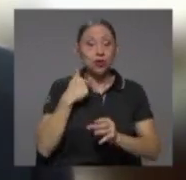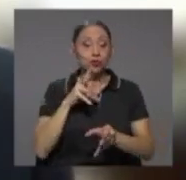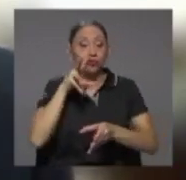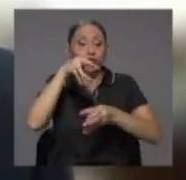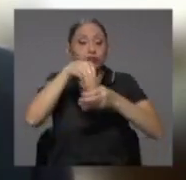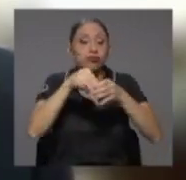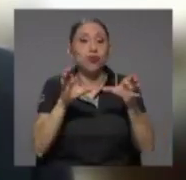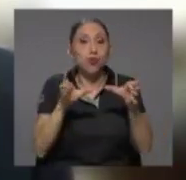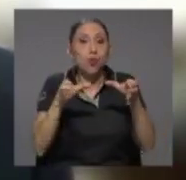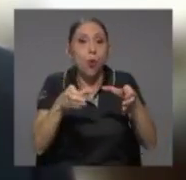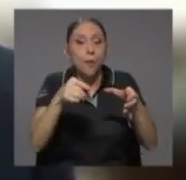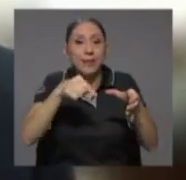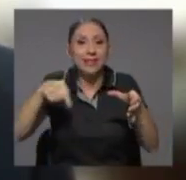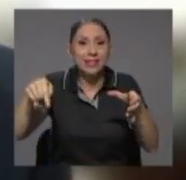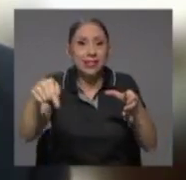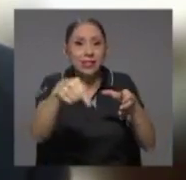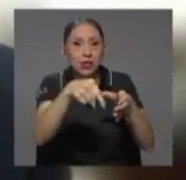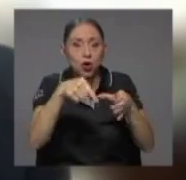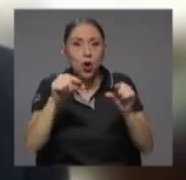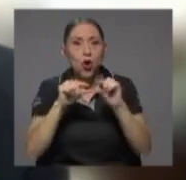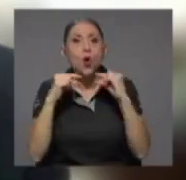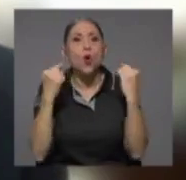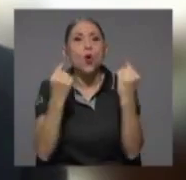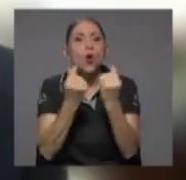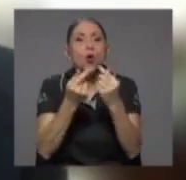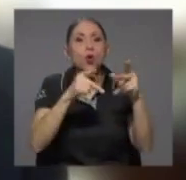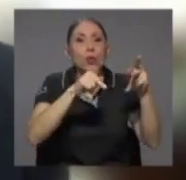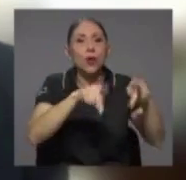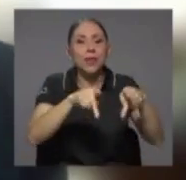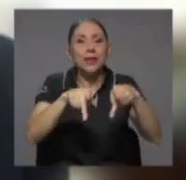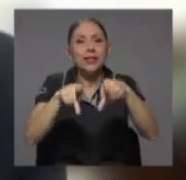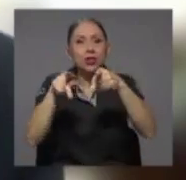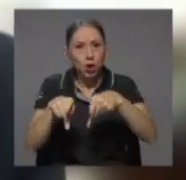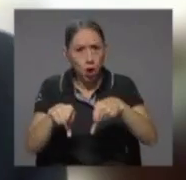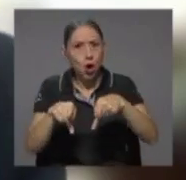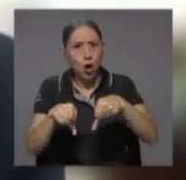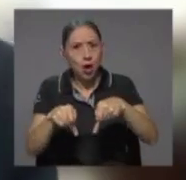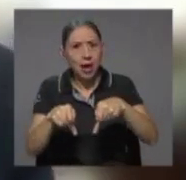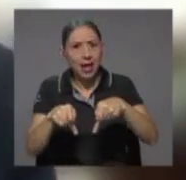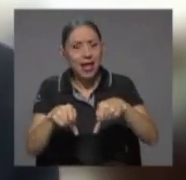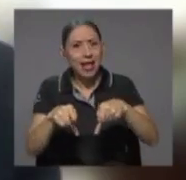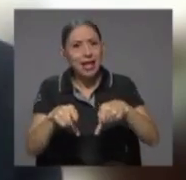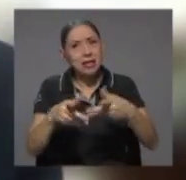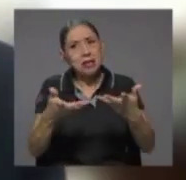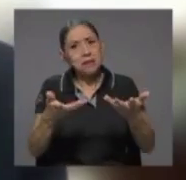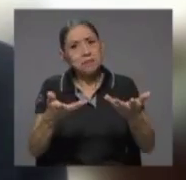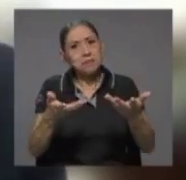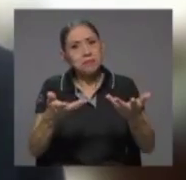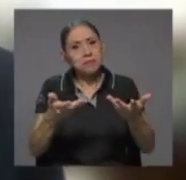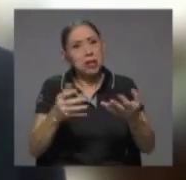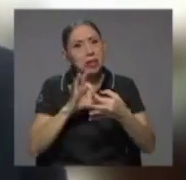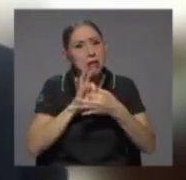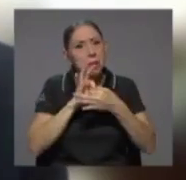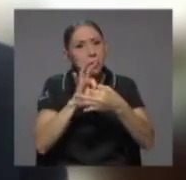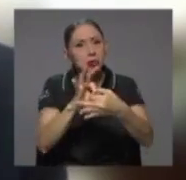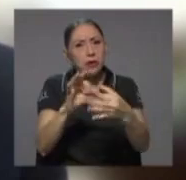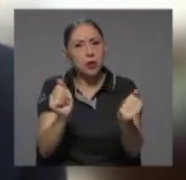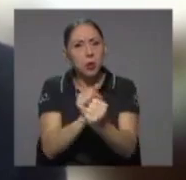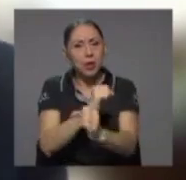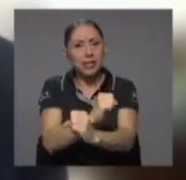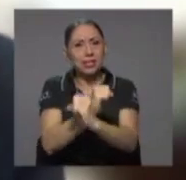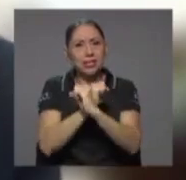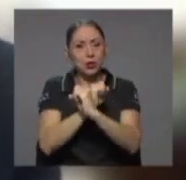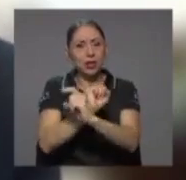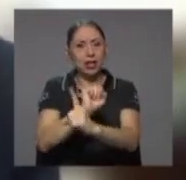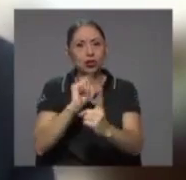de un grupo de personas que teníamos que ver o que habíamos tenido que ver con la seguridad social,